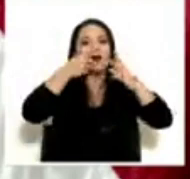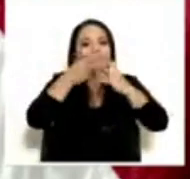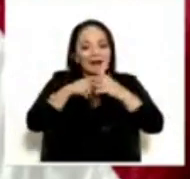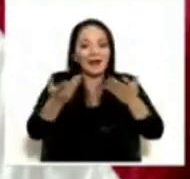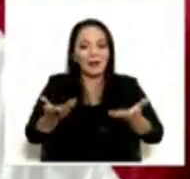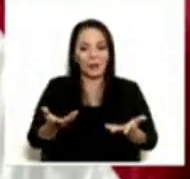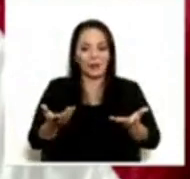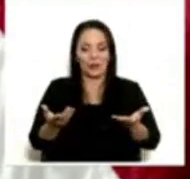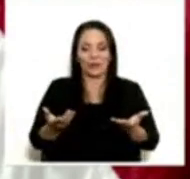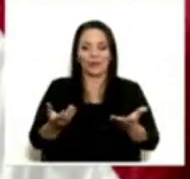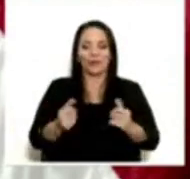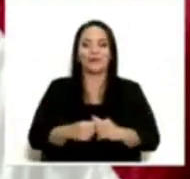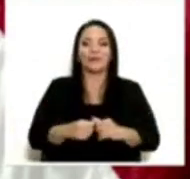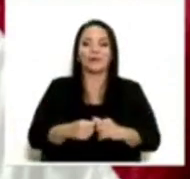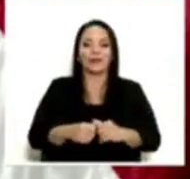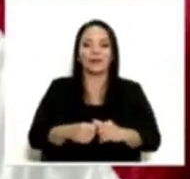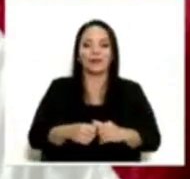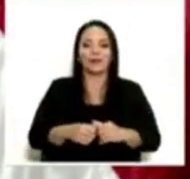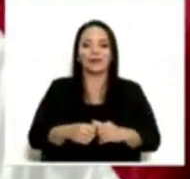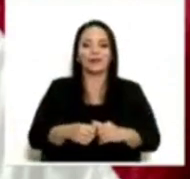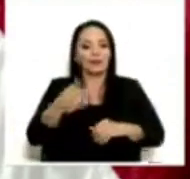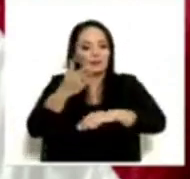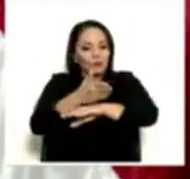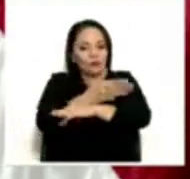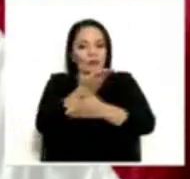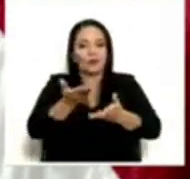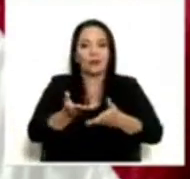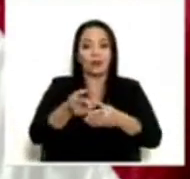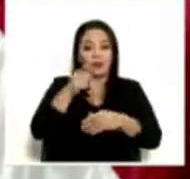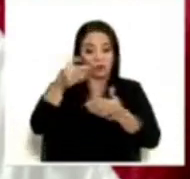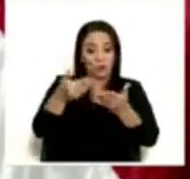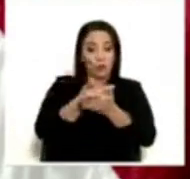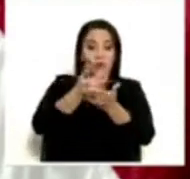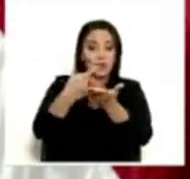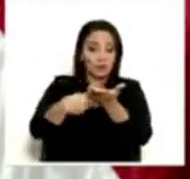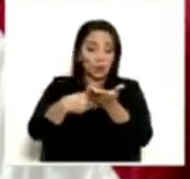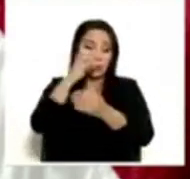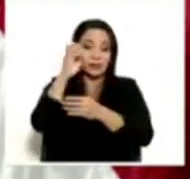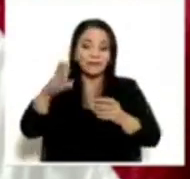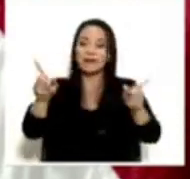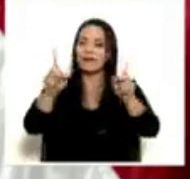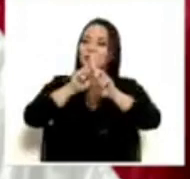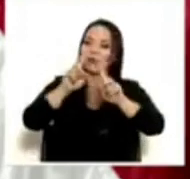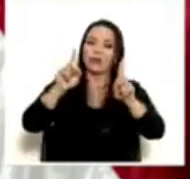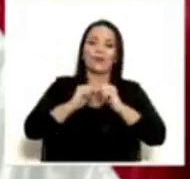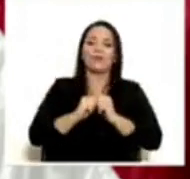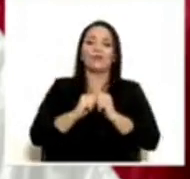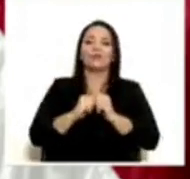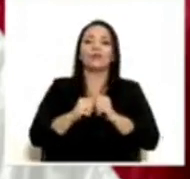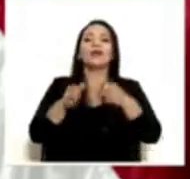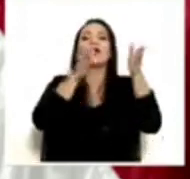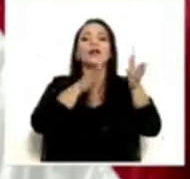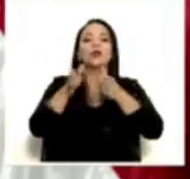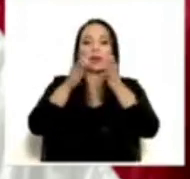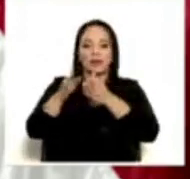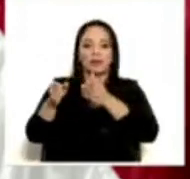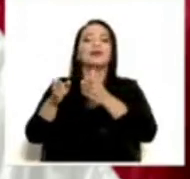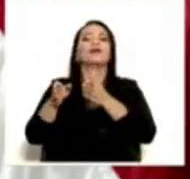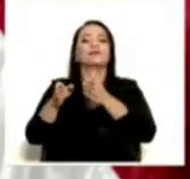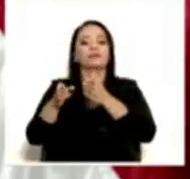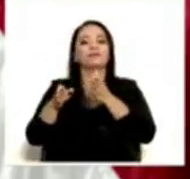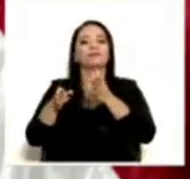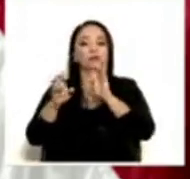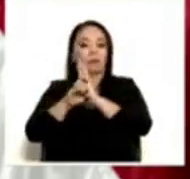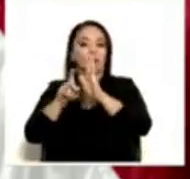Ustedes saben que esta no es una discusión nueva en Costa Rica. El orden constitucional de este país se